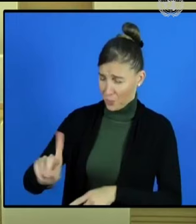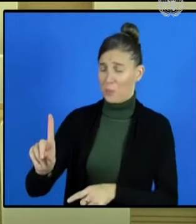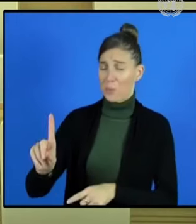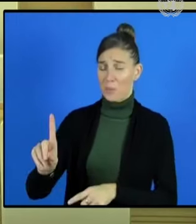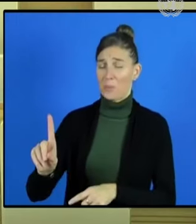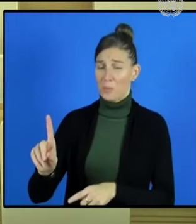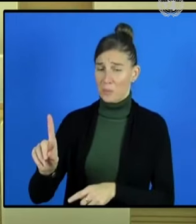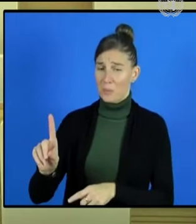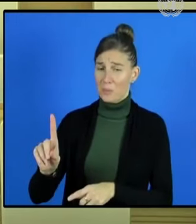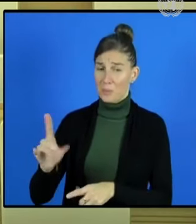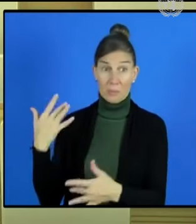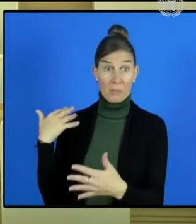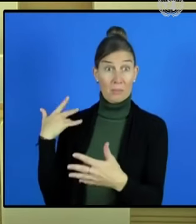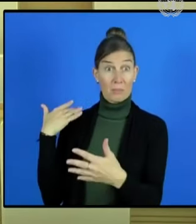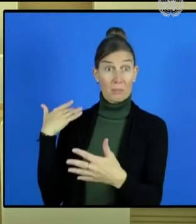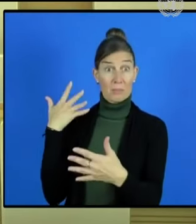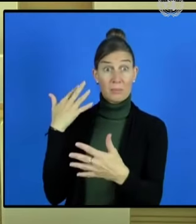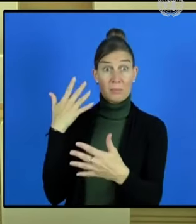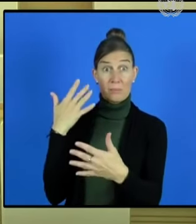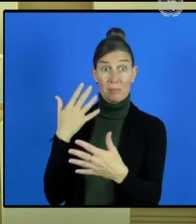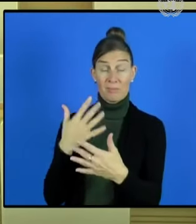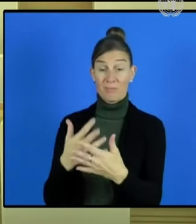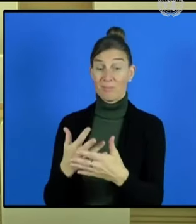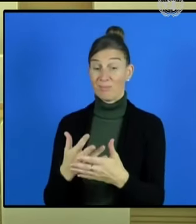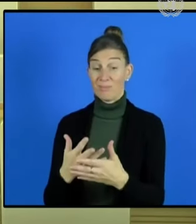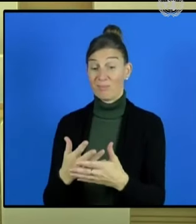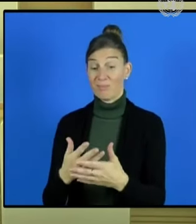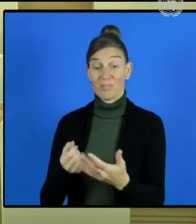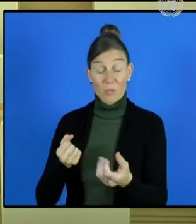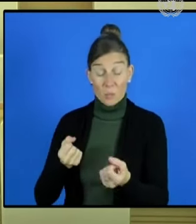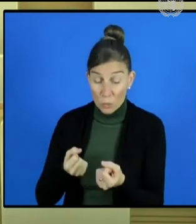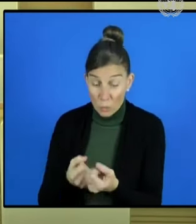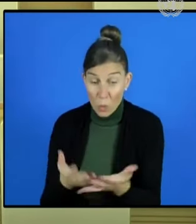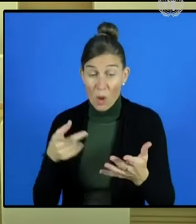ha conllevado a disturbios y a violencia.